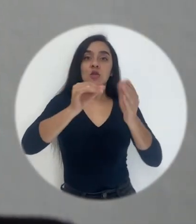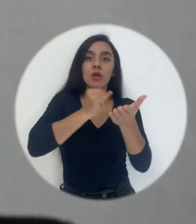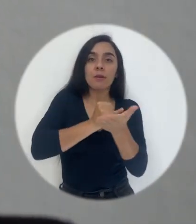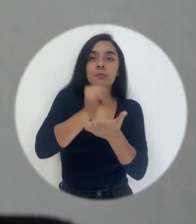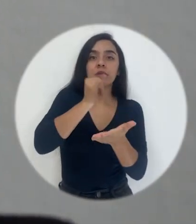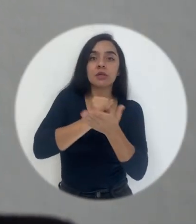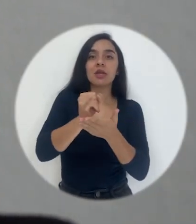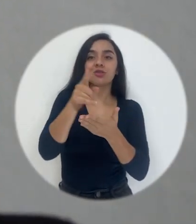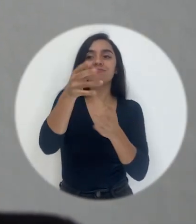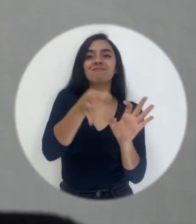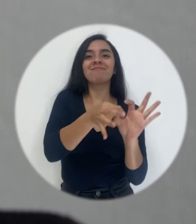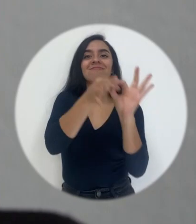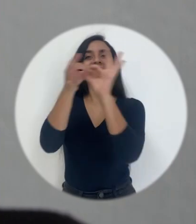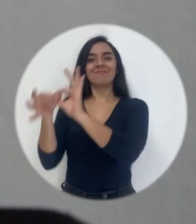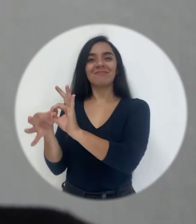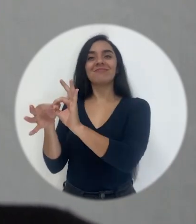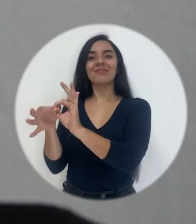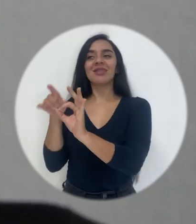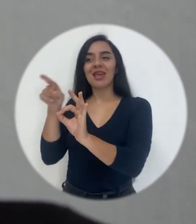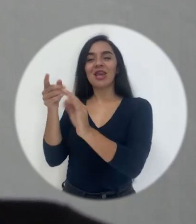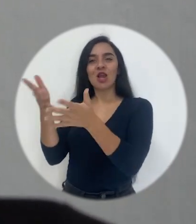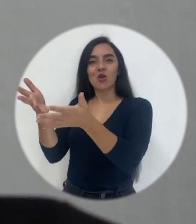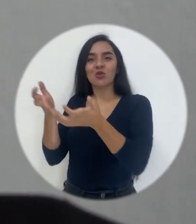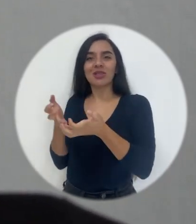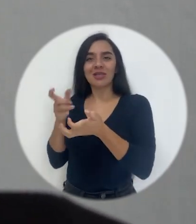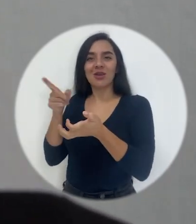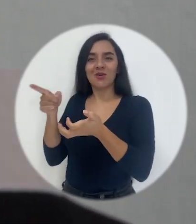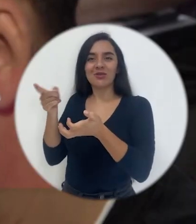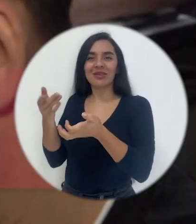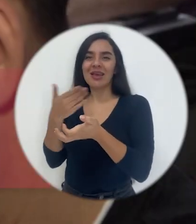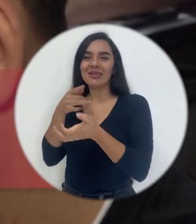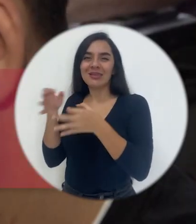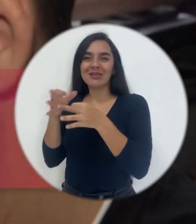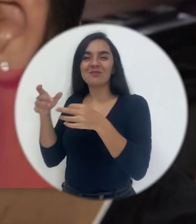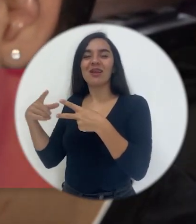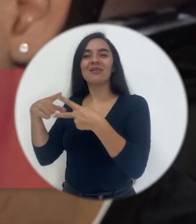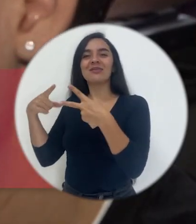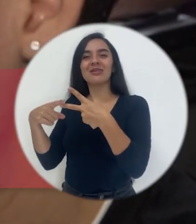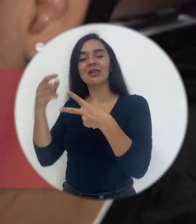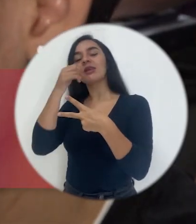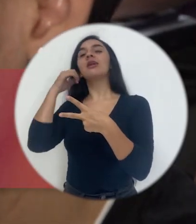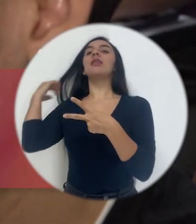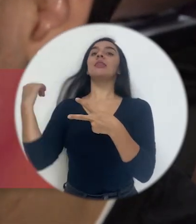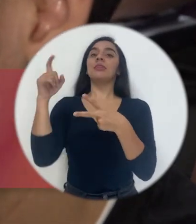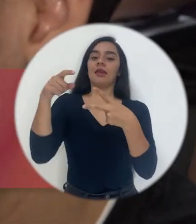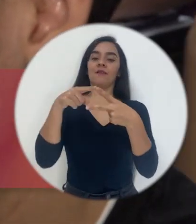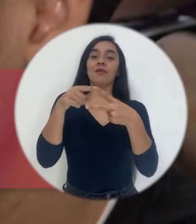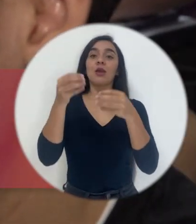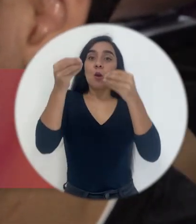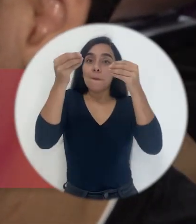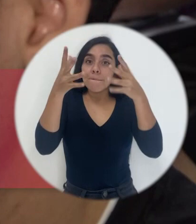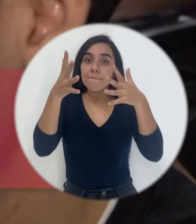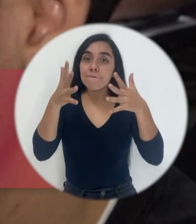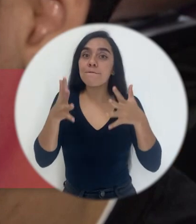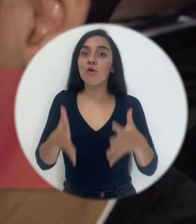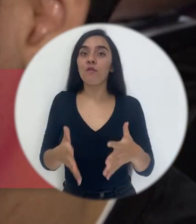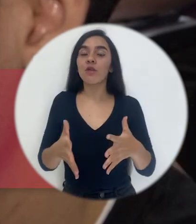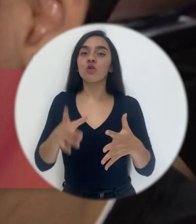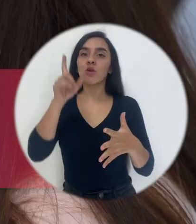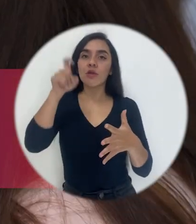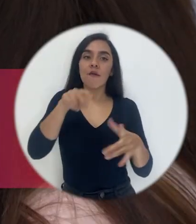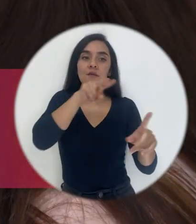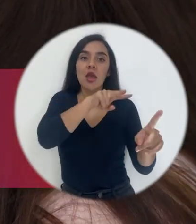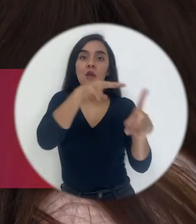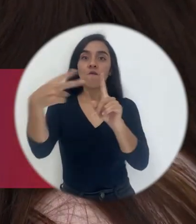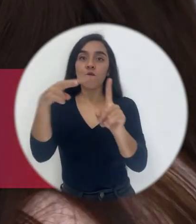enlazo con uno de los deseos de Juan Pablo, que sea un docente o una docente que logre enlazar